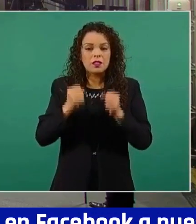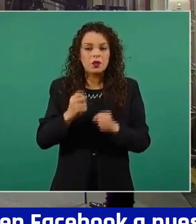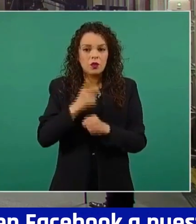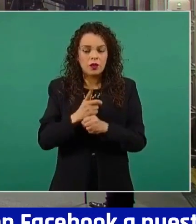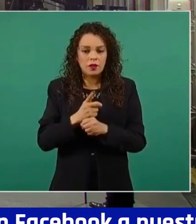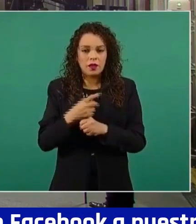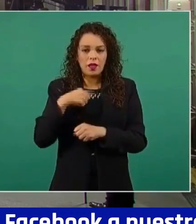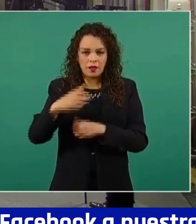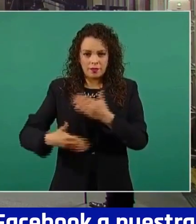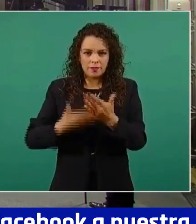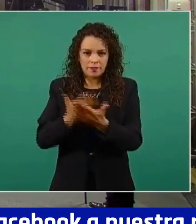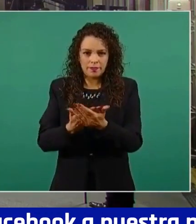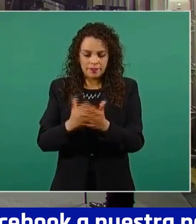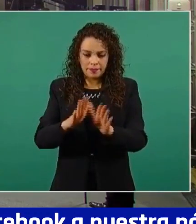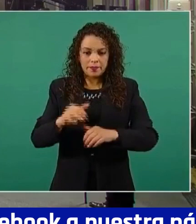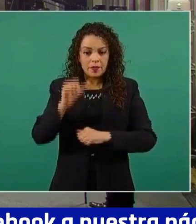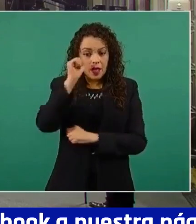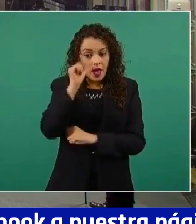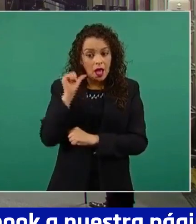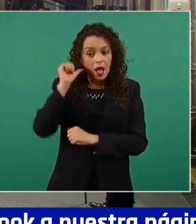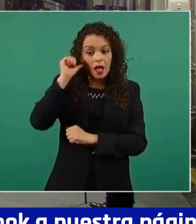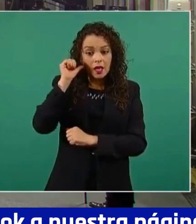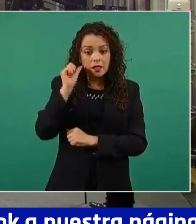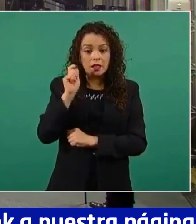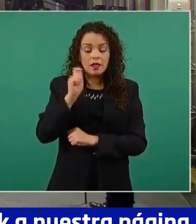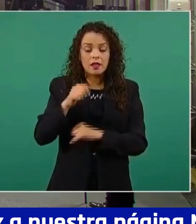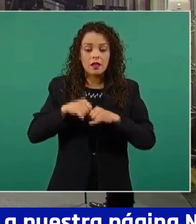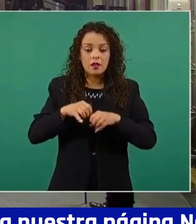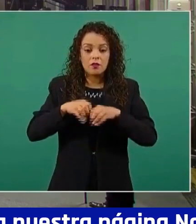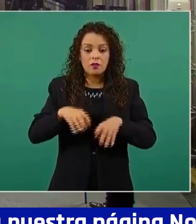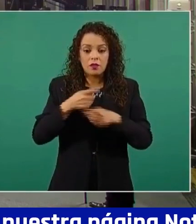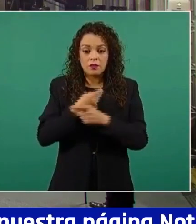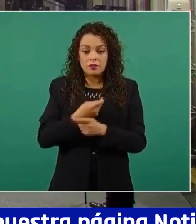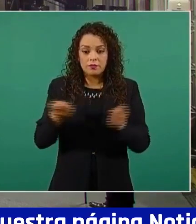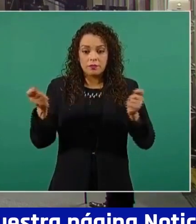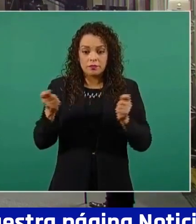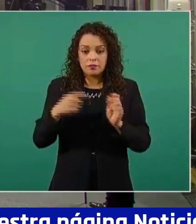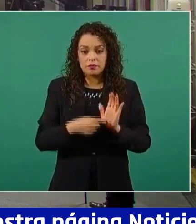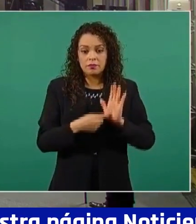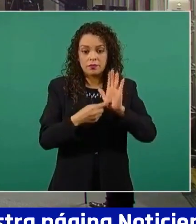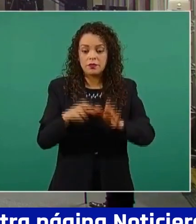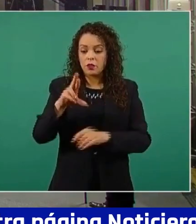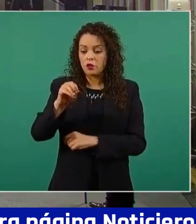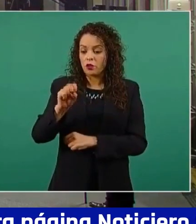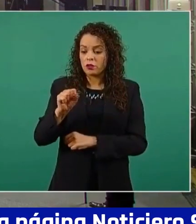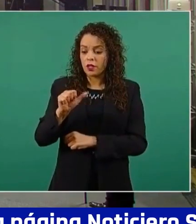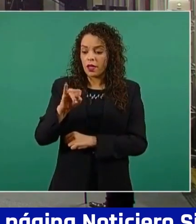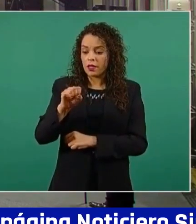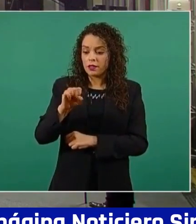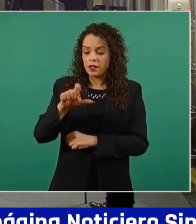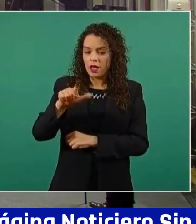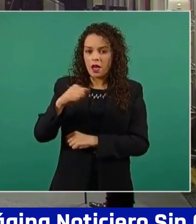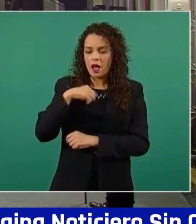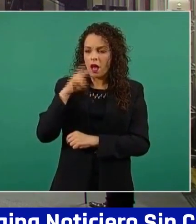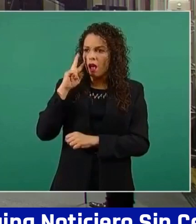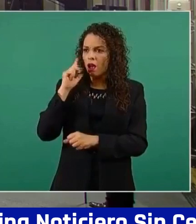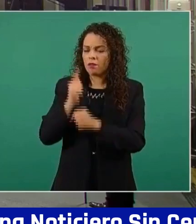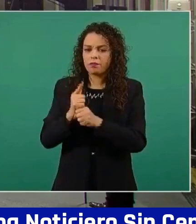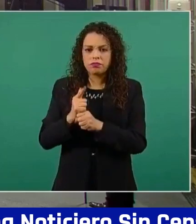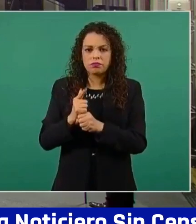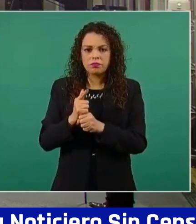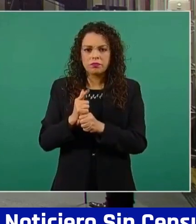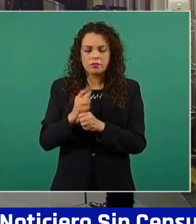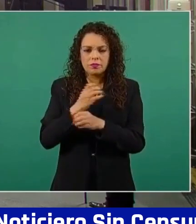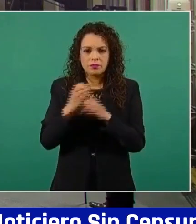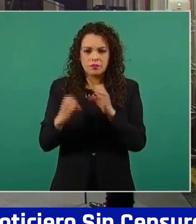Señor Presidente, ayer del informe de seguridad que presenta la secretaria Rosicela Rodríguez, vimos con preocupación un par de